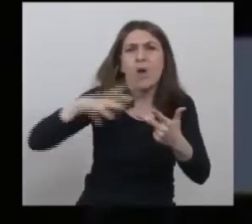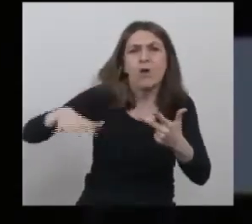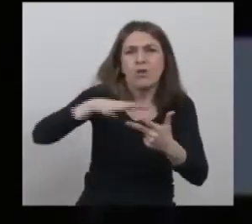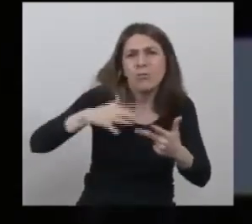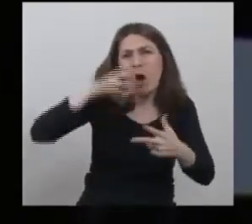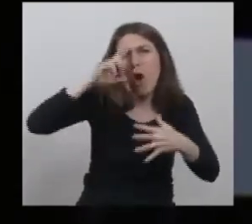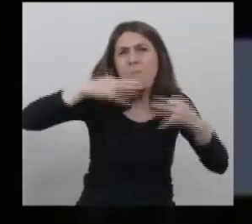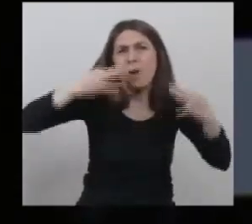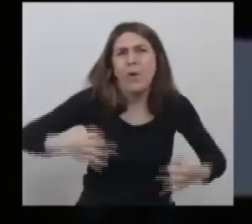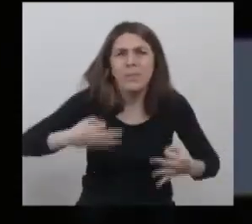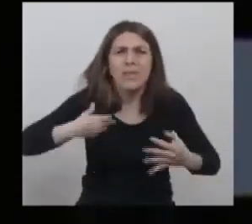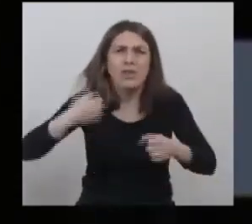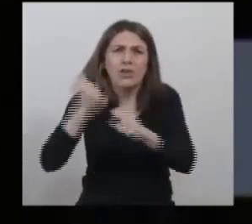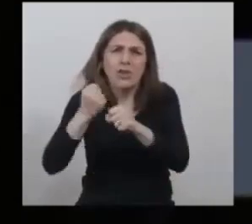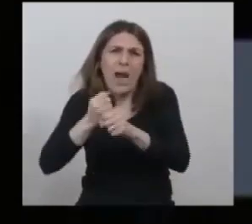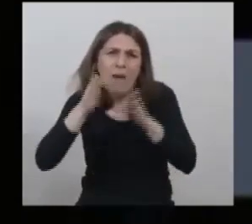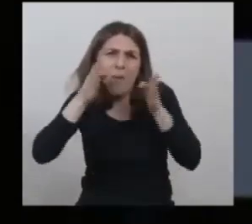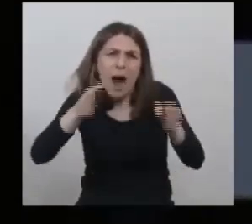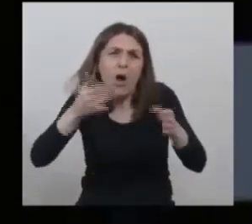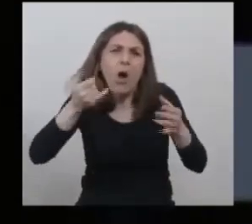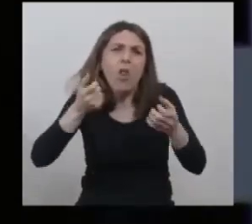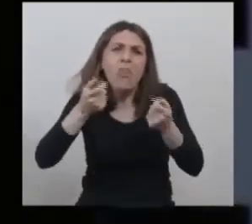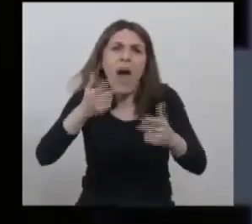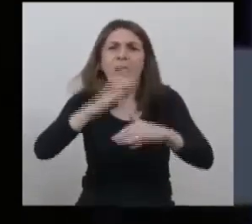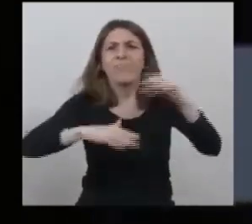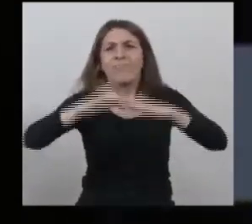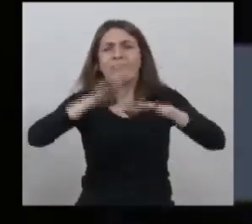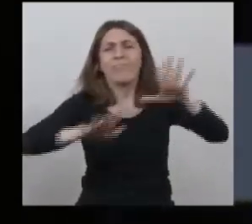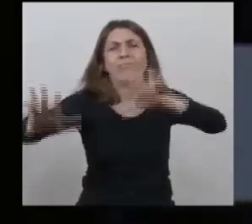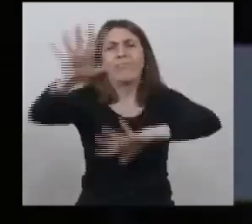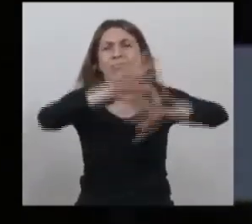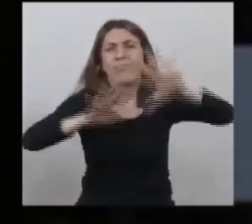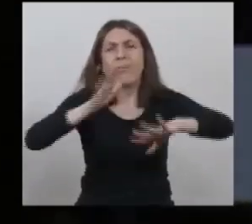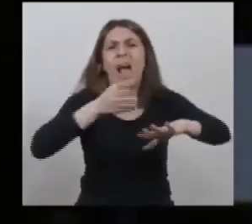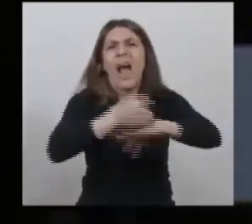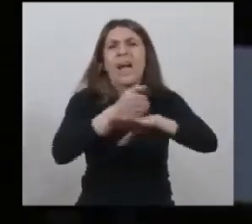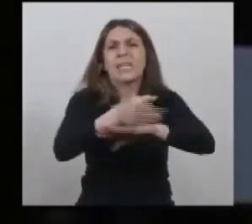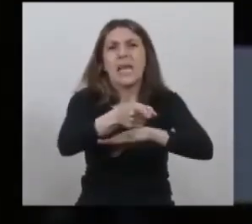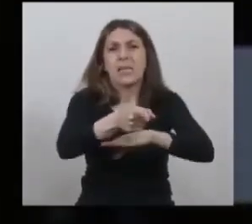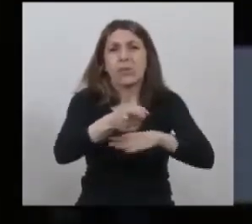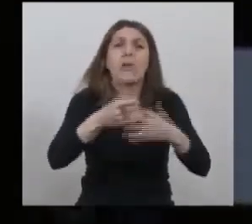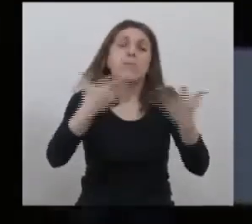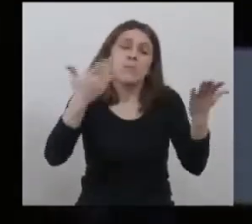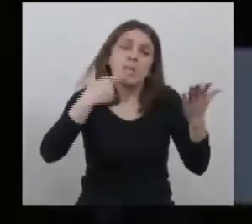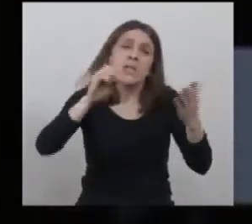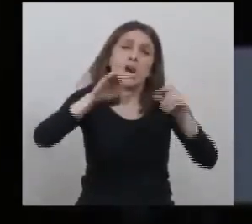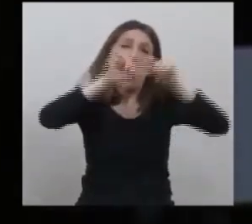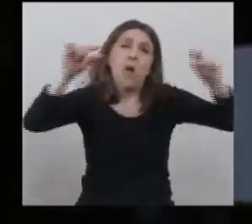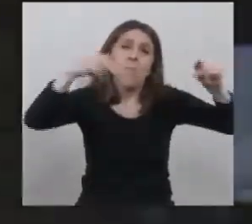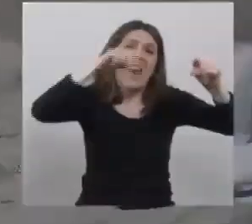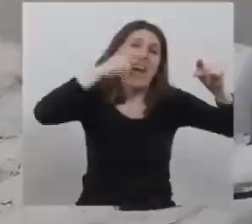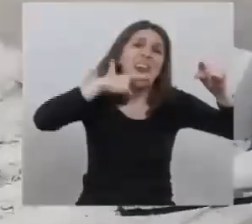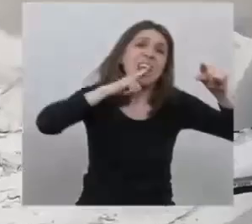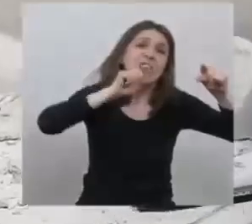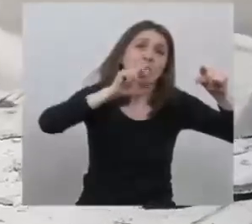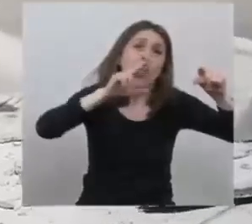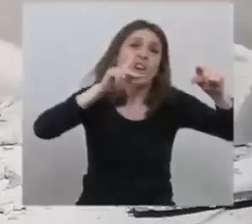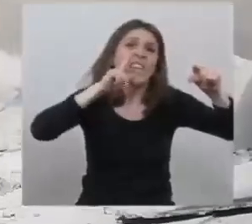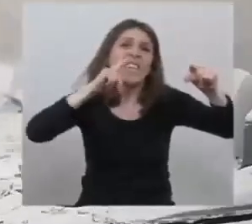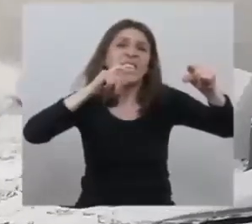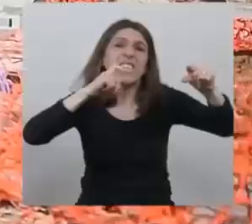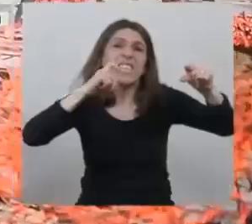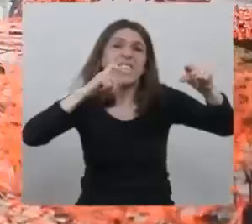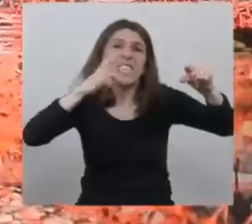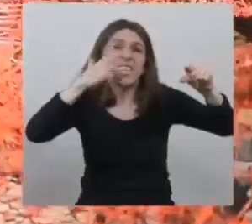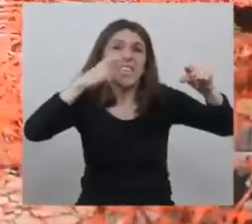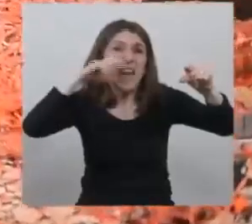pusimos salud, acceso a la salud. Y la verdad es que entonces, más allá del nombre que se llama Néstor Kirchner, aunque se llamara Hospital